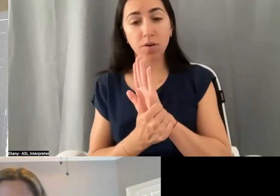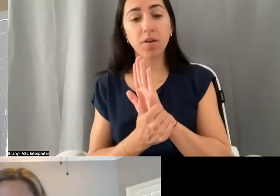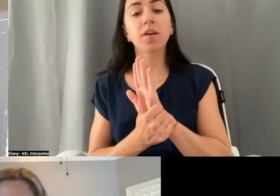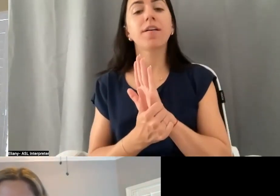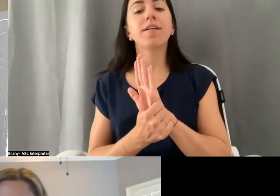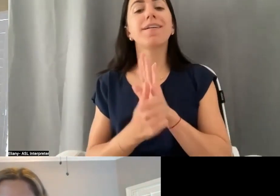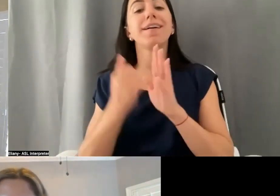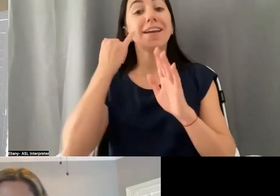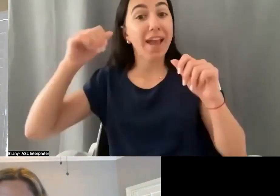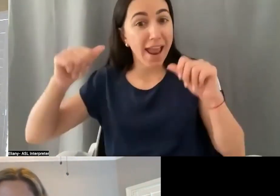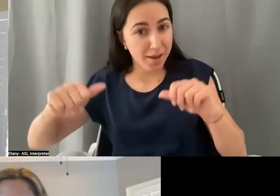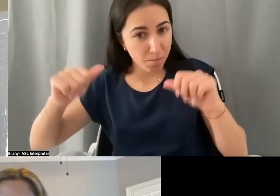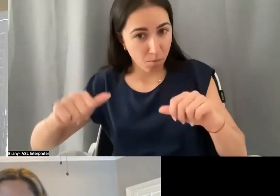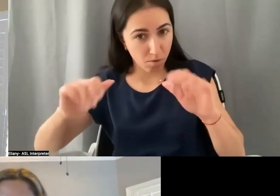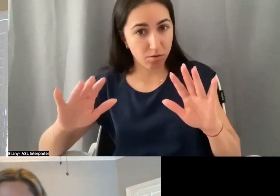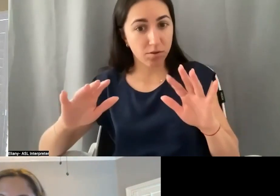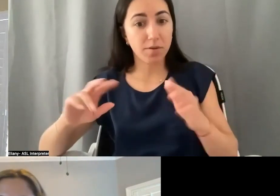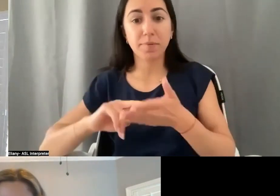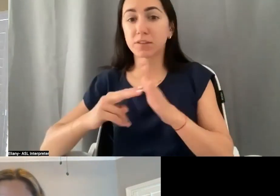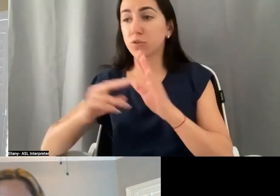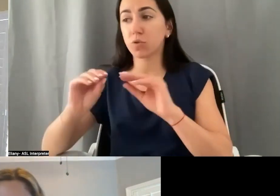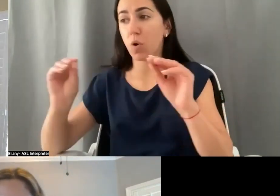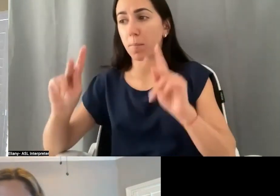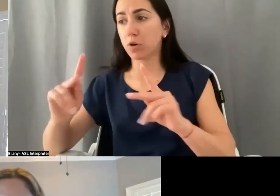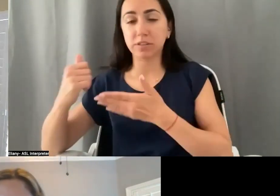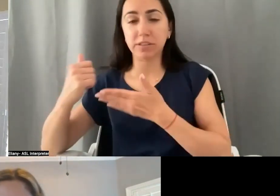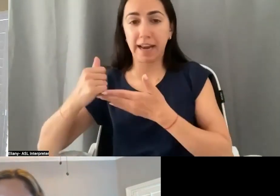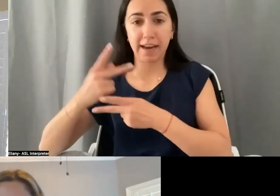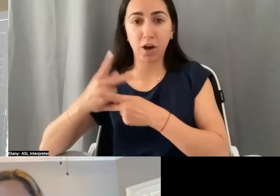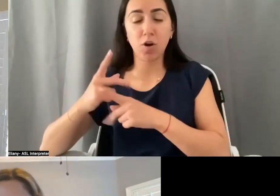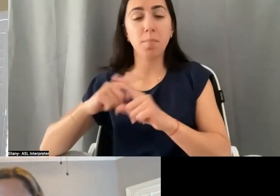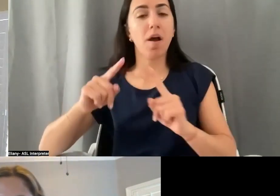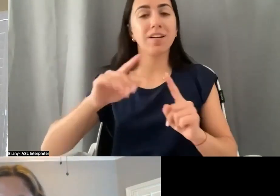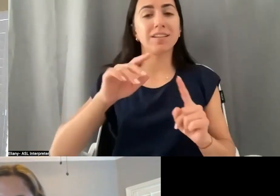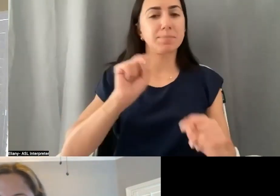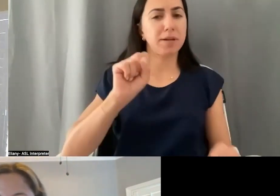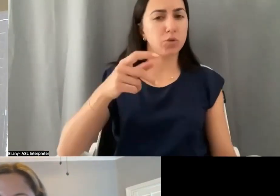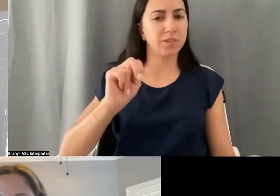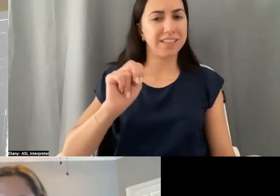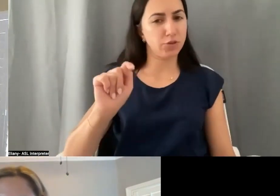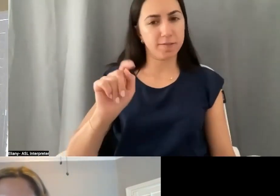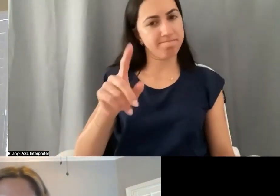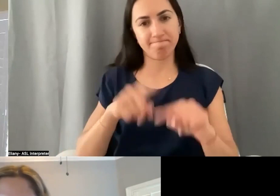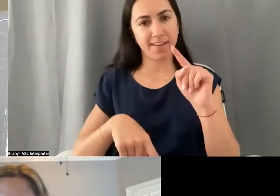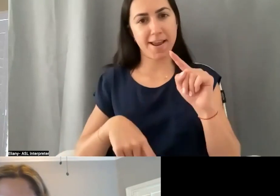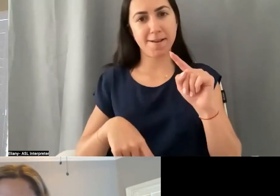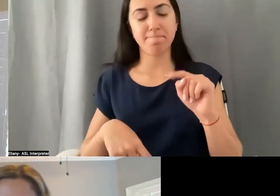ABLE desde que tengan la capacidad, pero no para el fideicomiso de necesidades especiales.